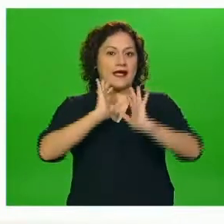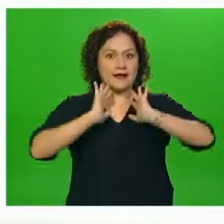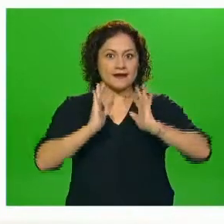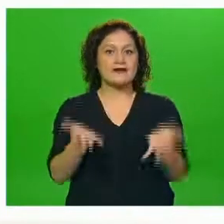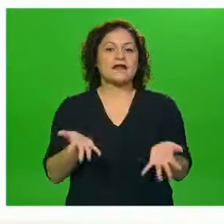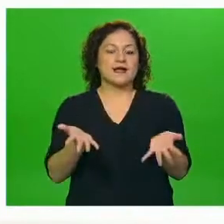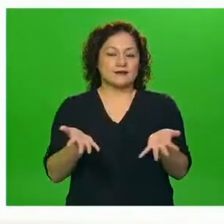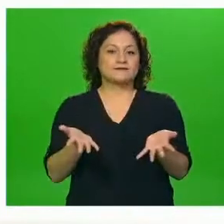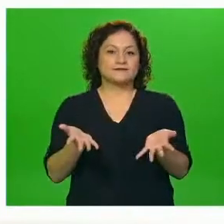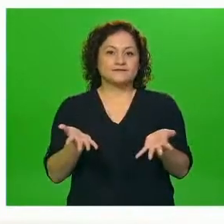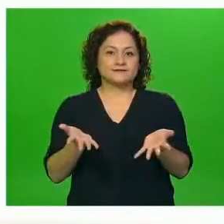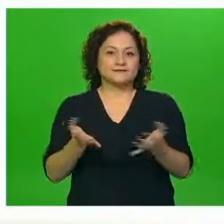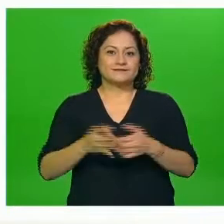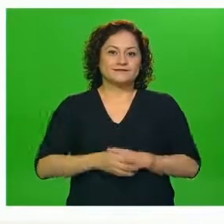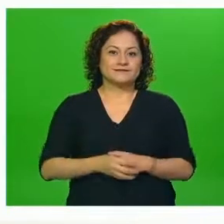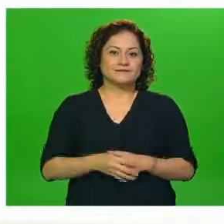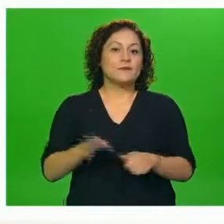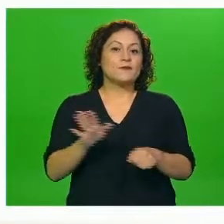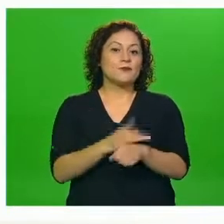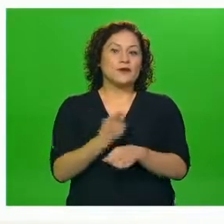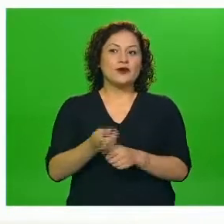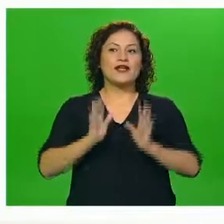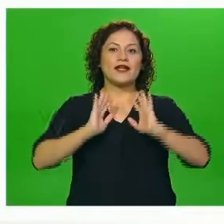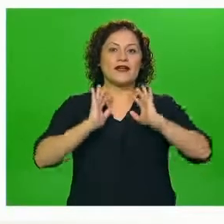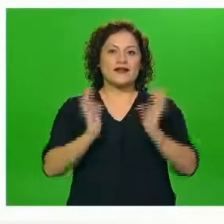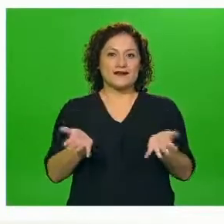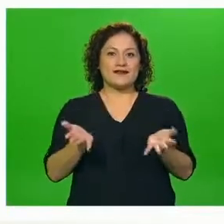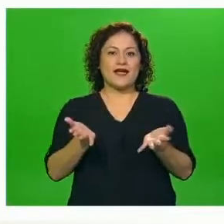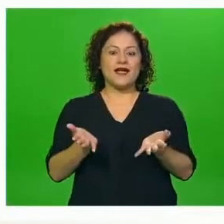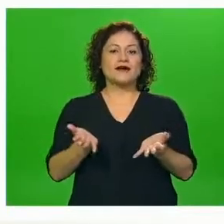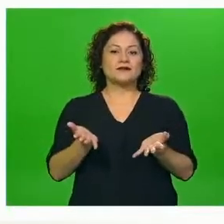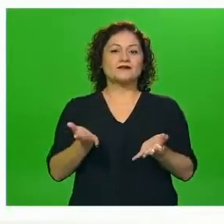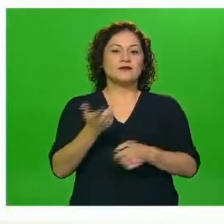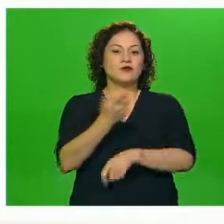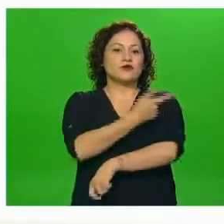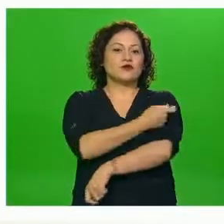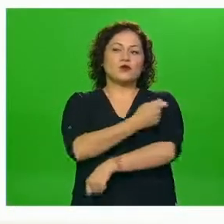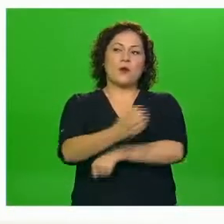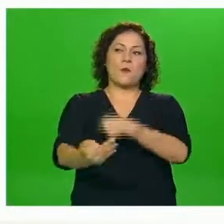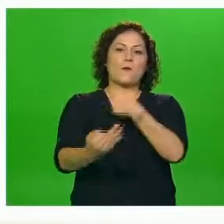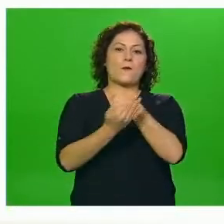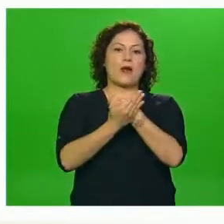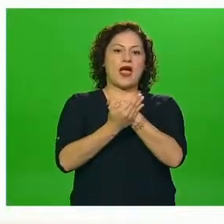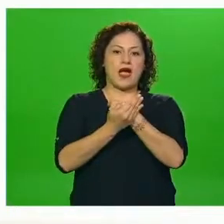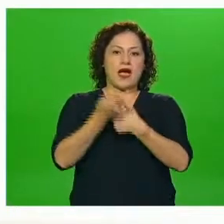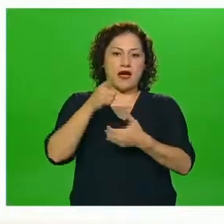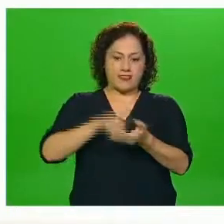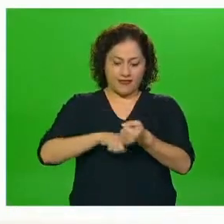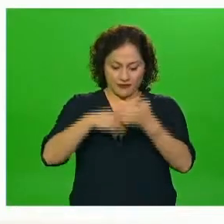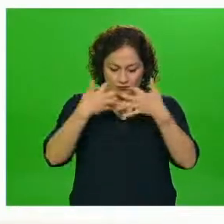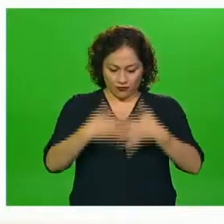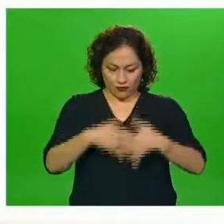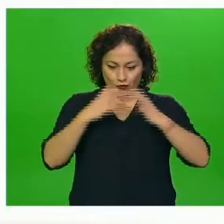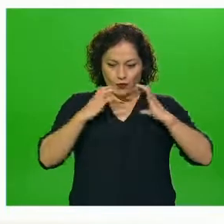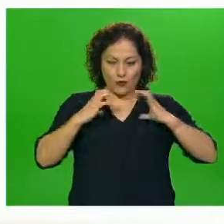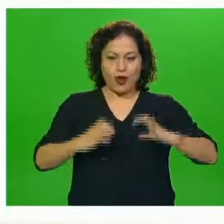iniciando ya con la expectativa de la respuesta inmunológica que esperamos de cada una de las vacunas. Y que más adelante